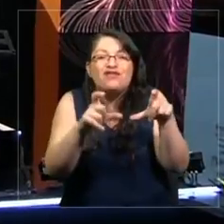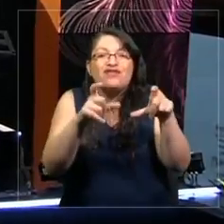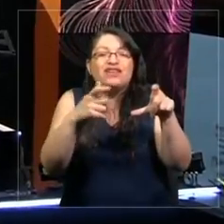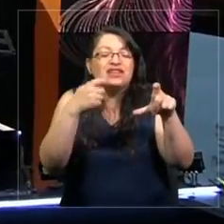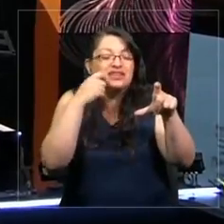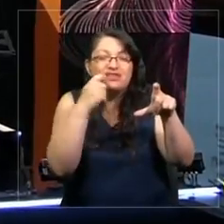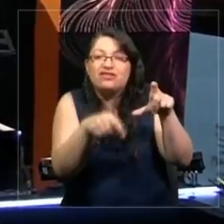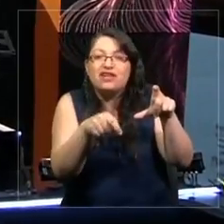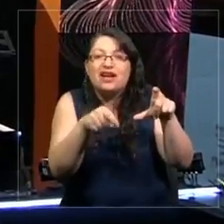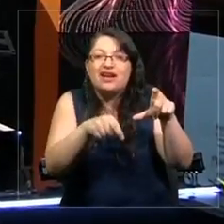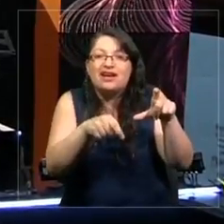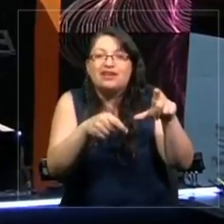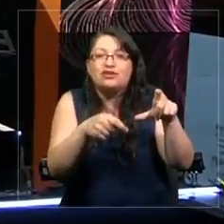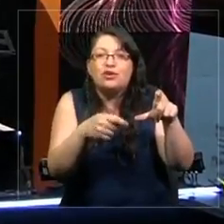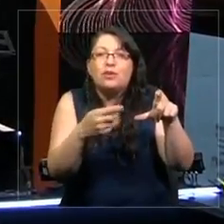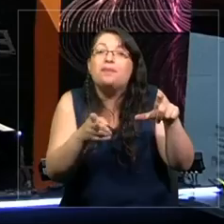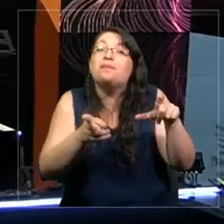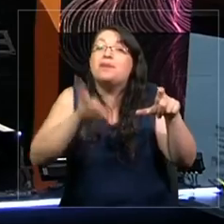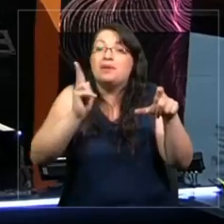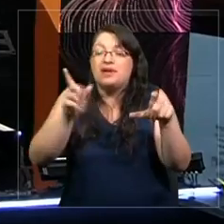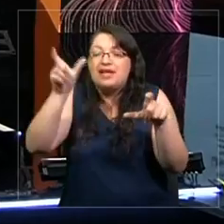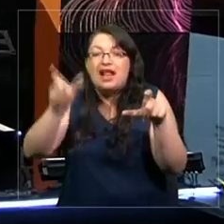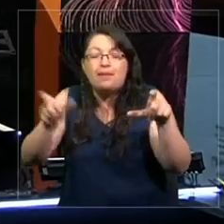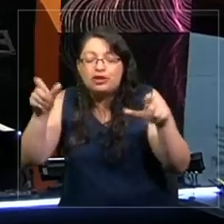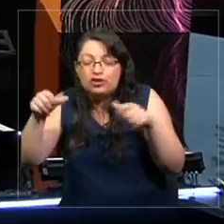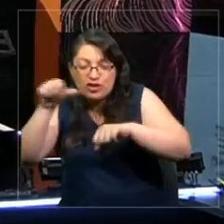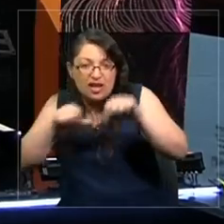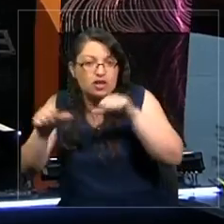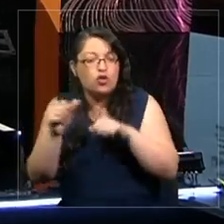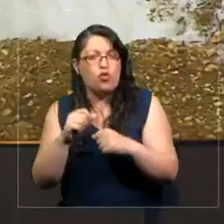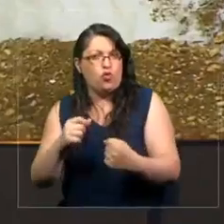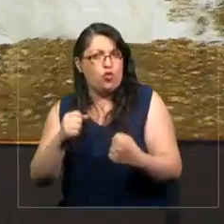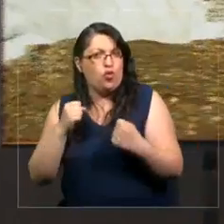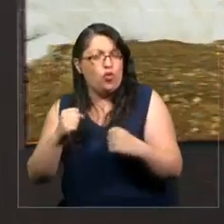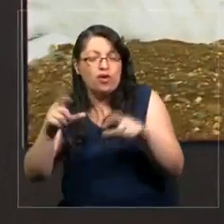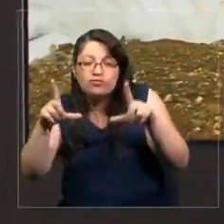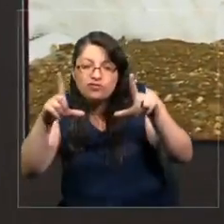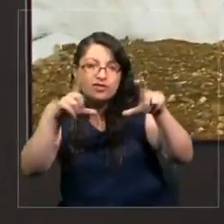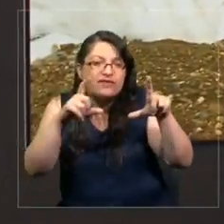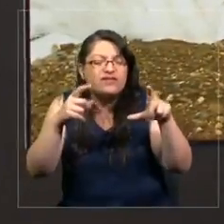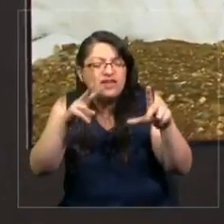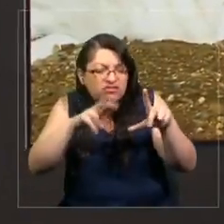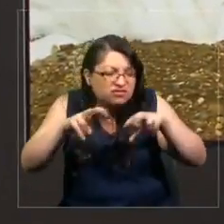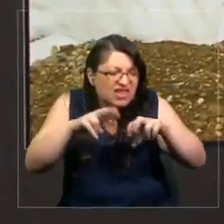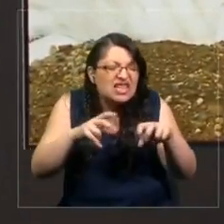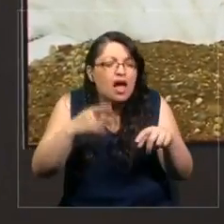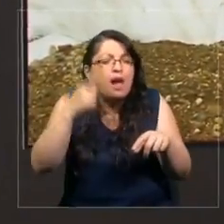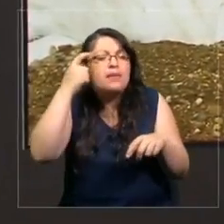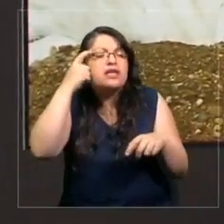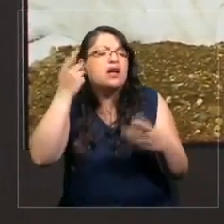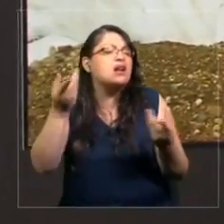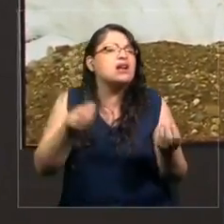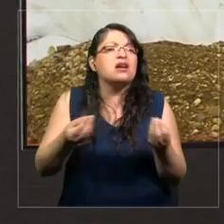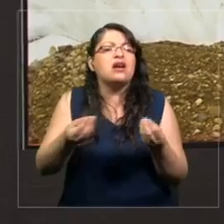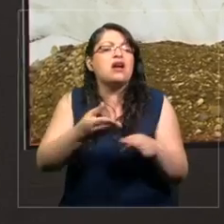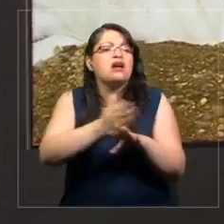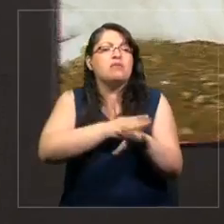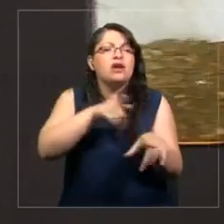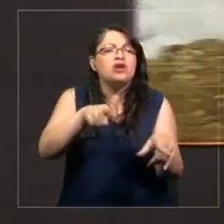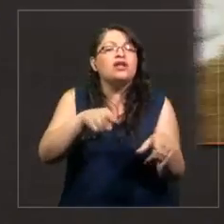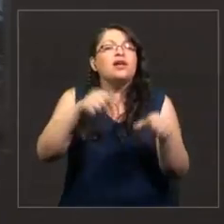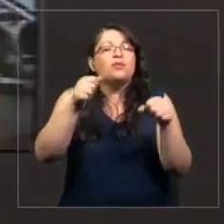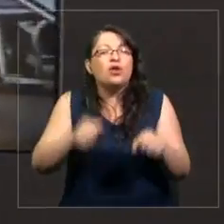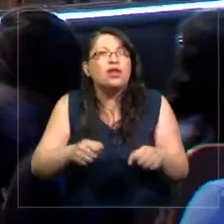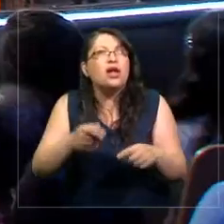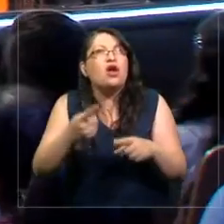indicio, permita a estos investigadores, superinvestigadores, inferir lo que pudo haber pasado en ese sitio y reconstruirlo.